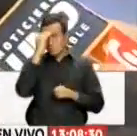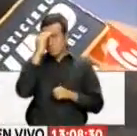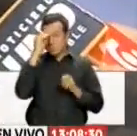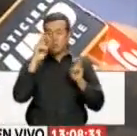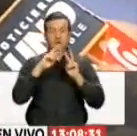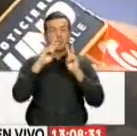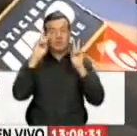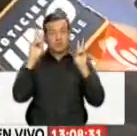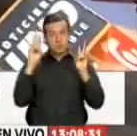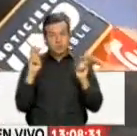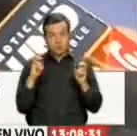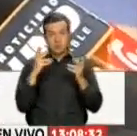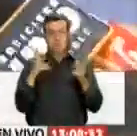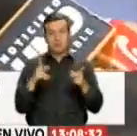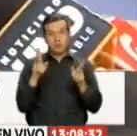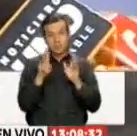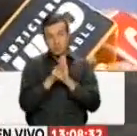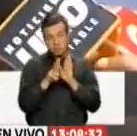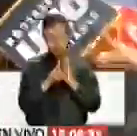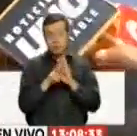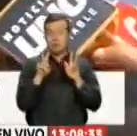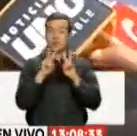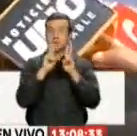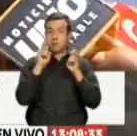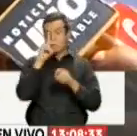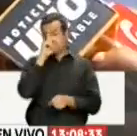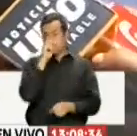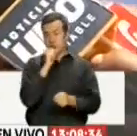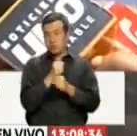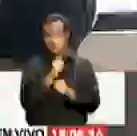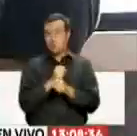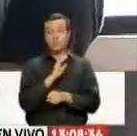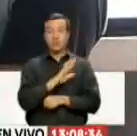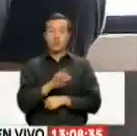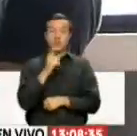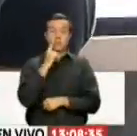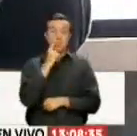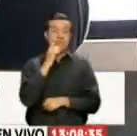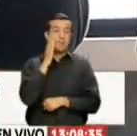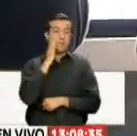el tema de la vivienda, el tema de trabajo para sus papitos.